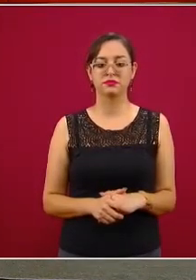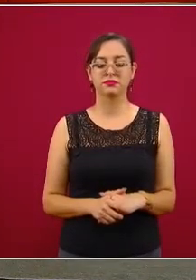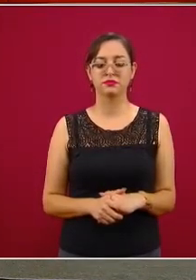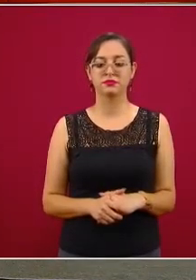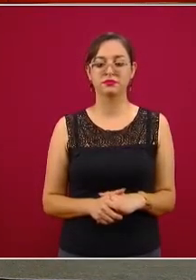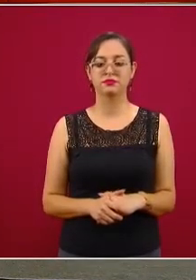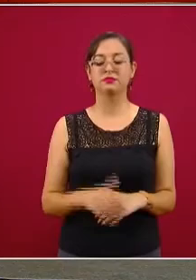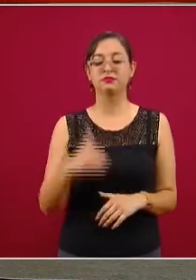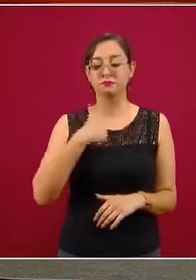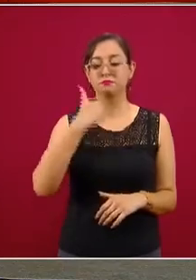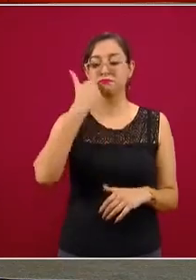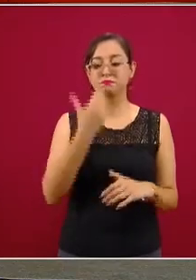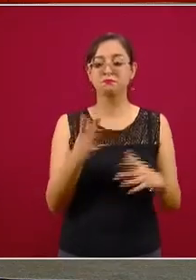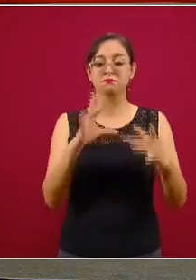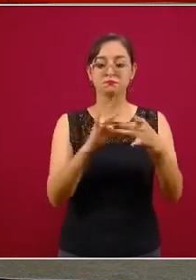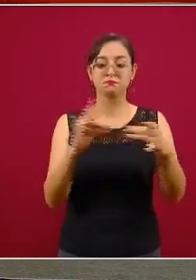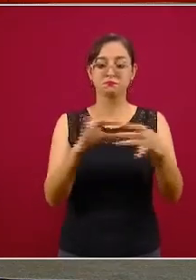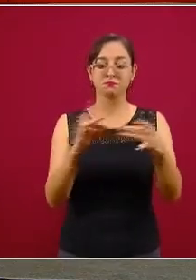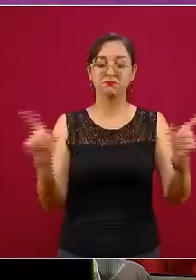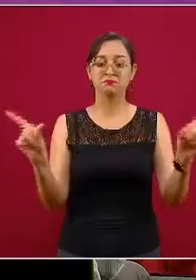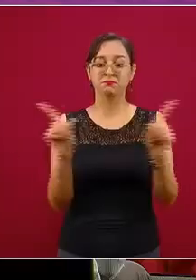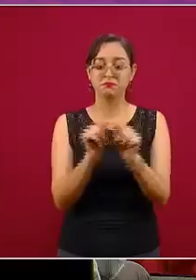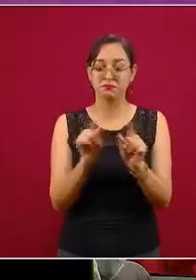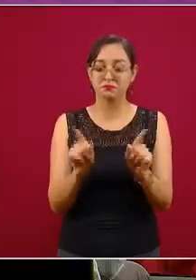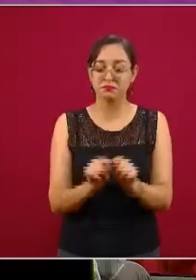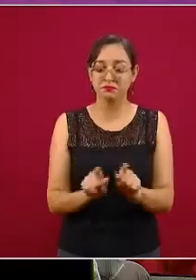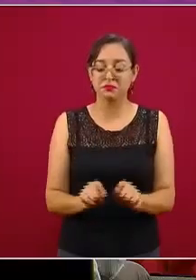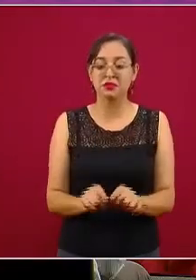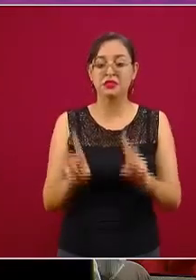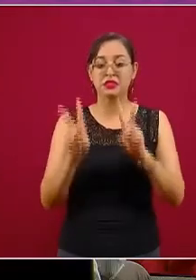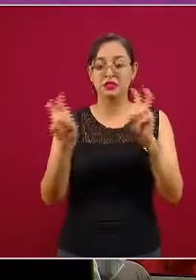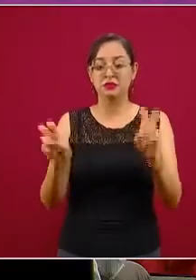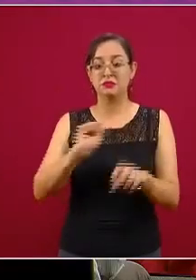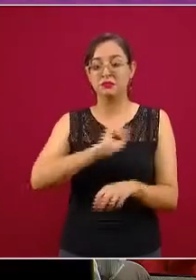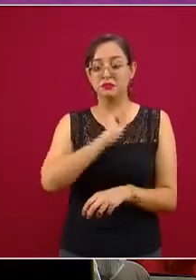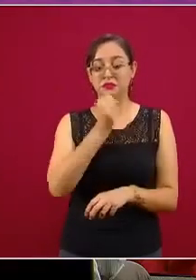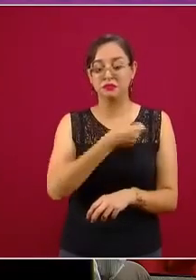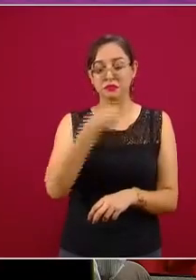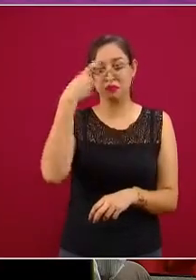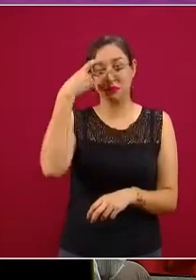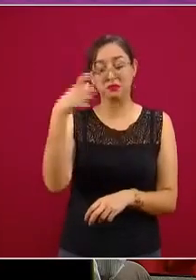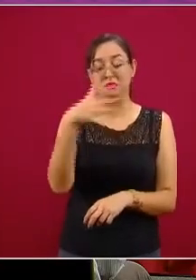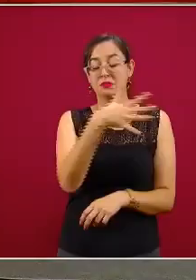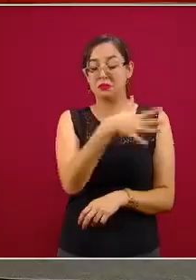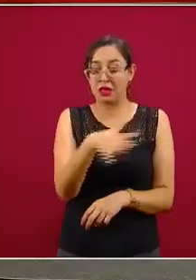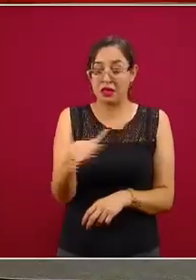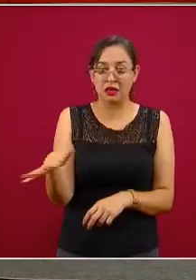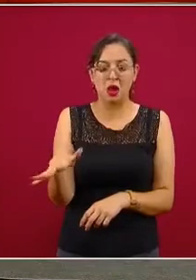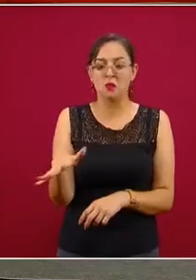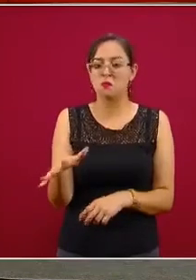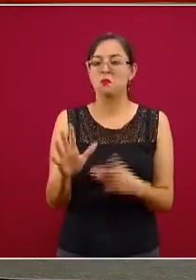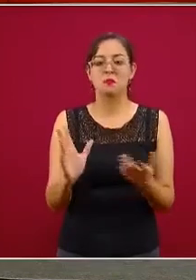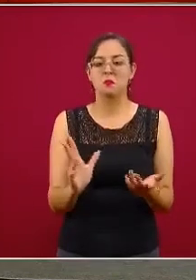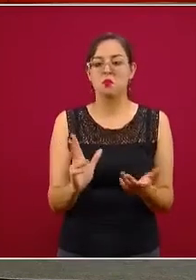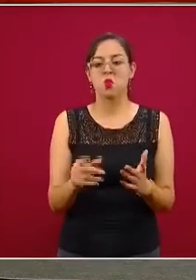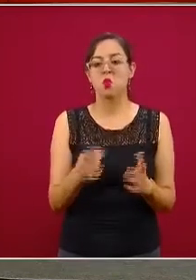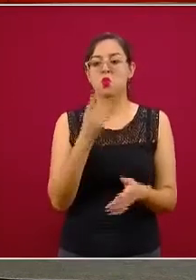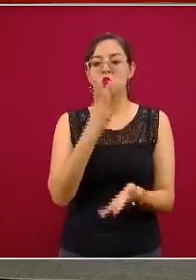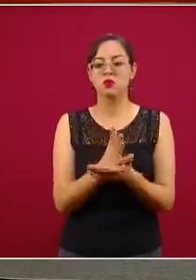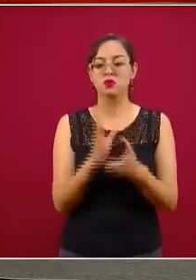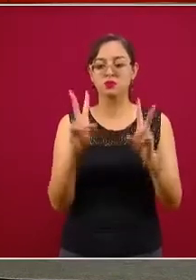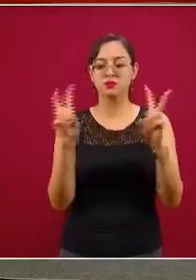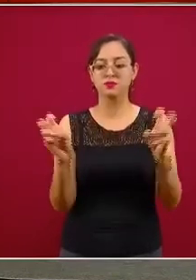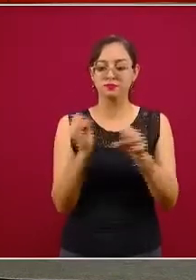quise ser muy breve, no hablar como tanto de la salud mental en general que se ha hablado, sino más bien de lo que se tiene